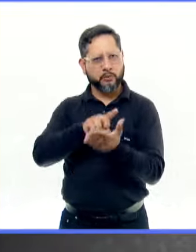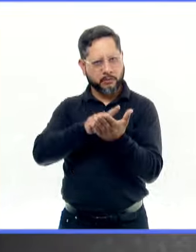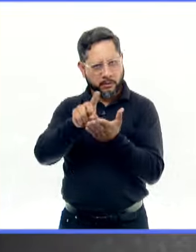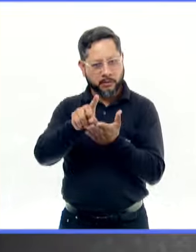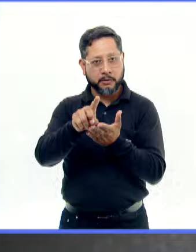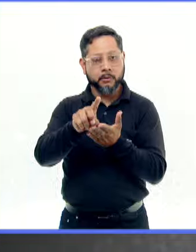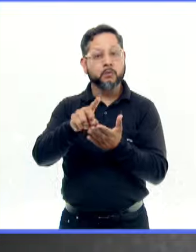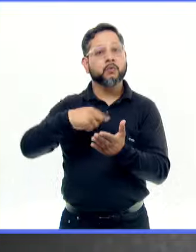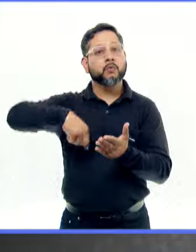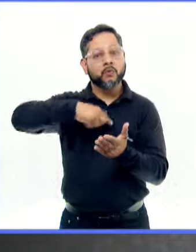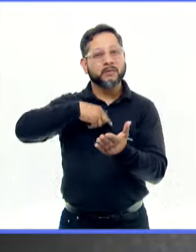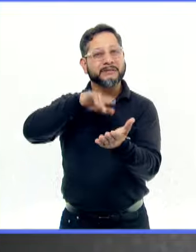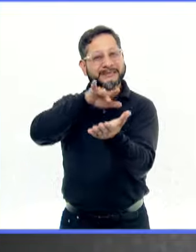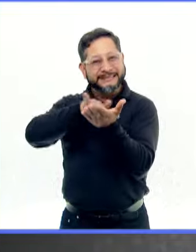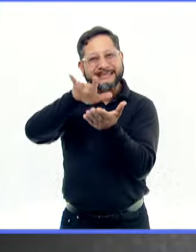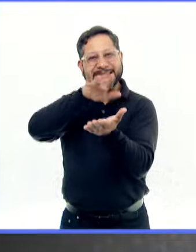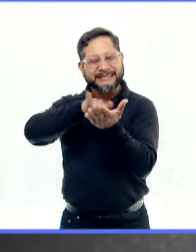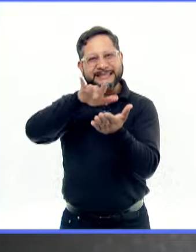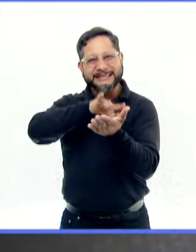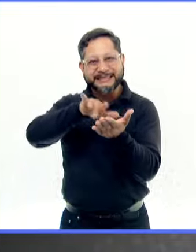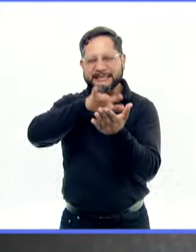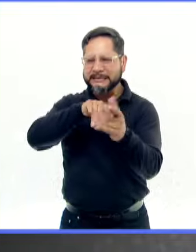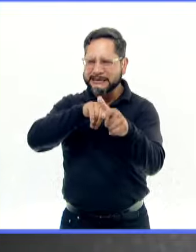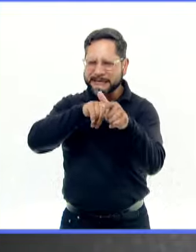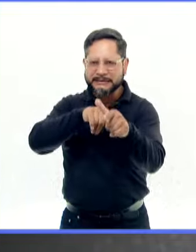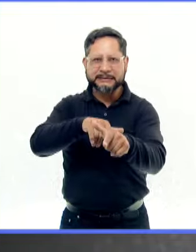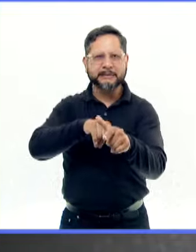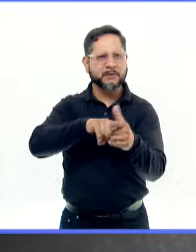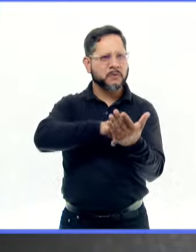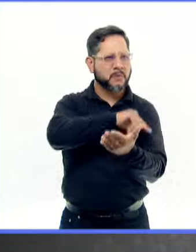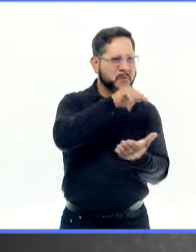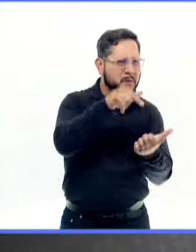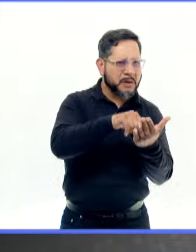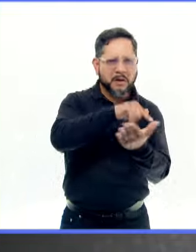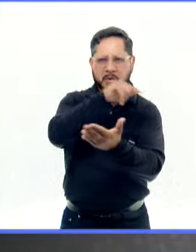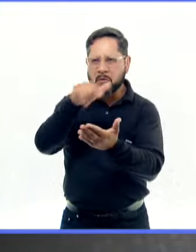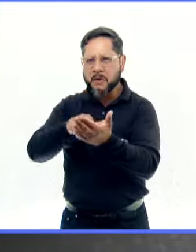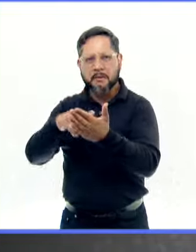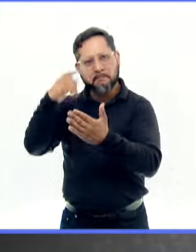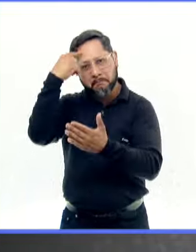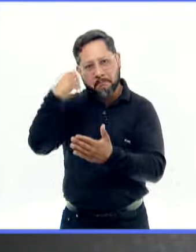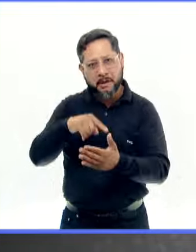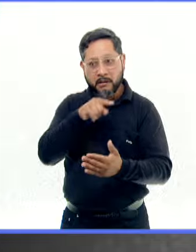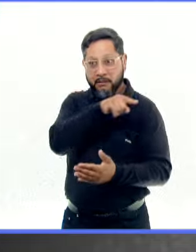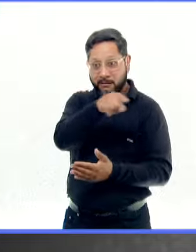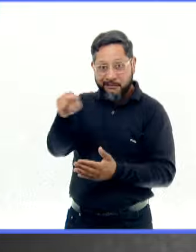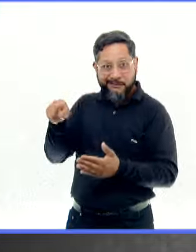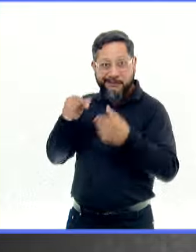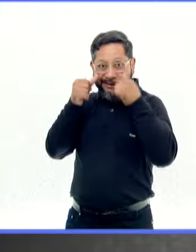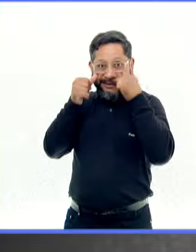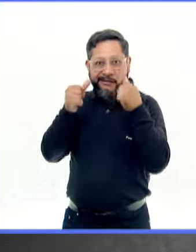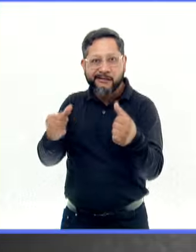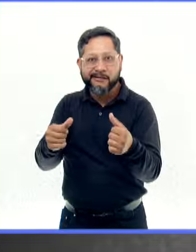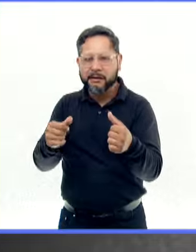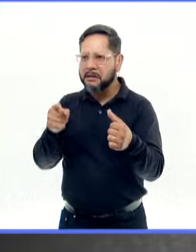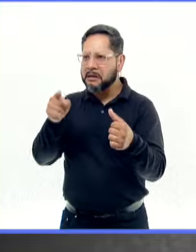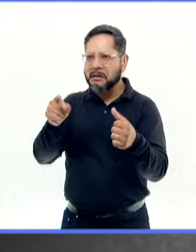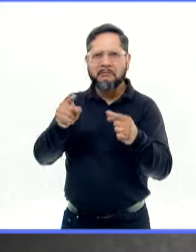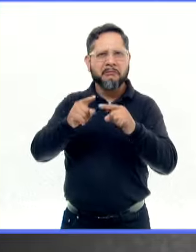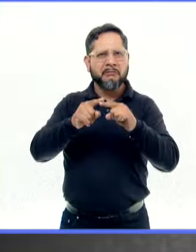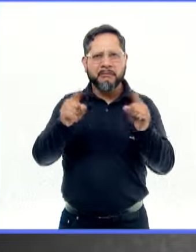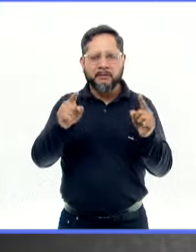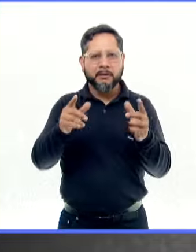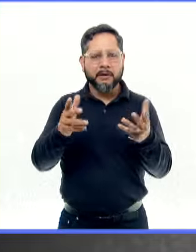apoyando, es seguir abriendo como los espacios de atención, los espacios de atención, parte de la diversidad, o sea, porque